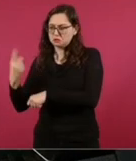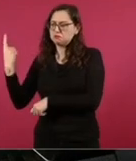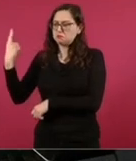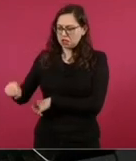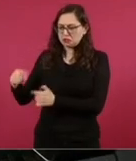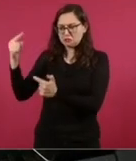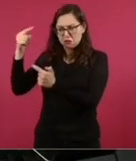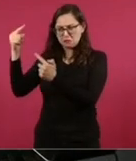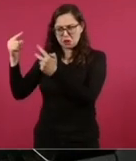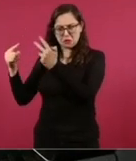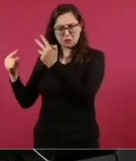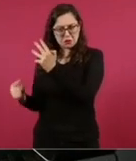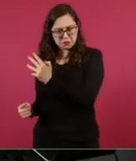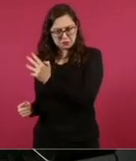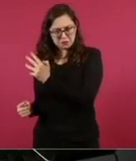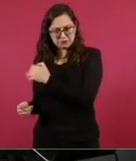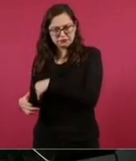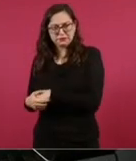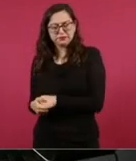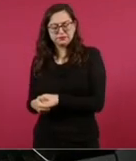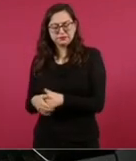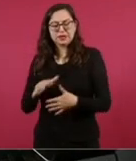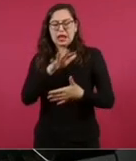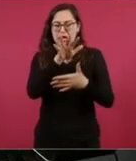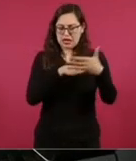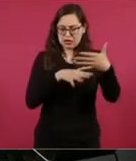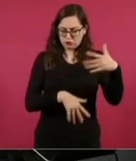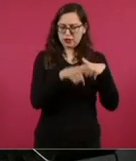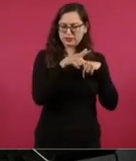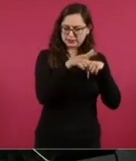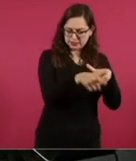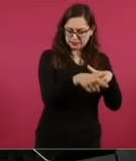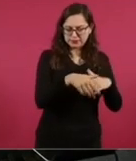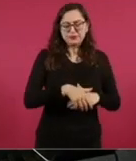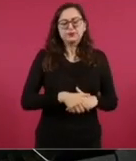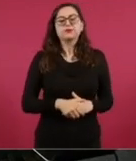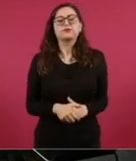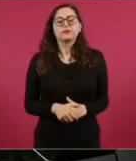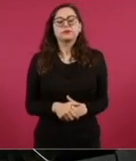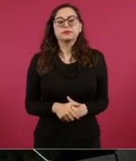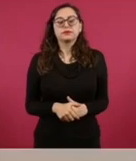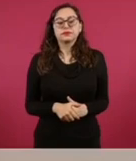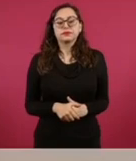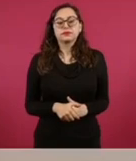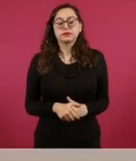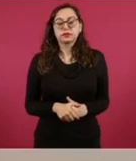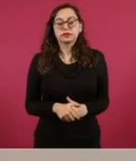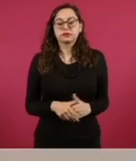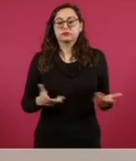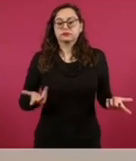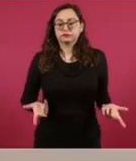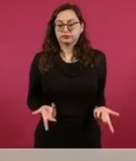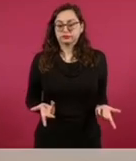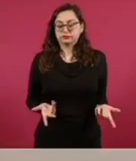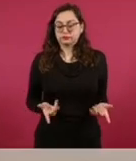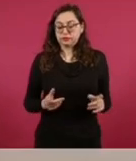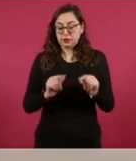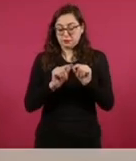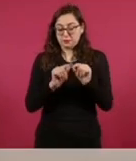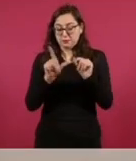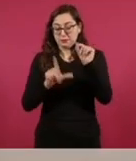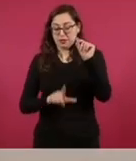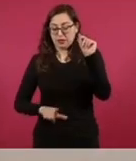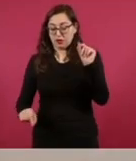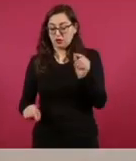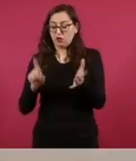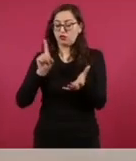El gobierno de México está comprometido con un Poder Judicial que